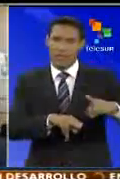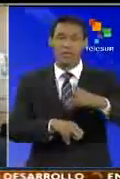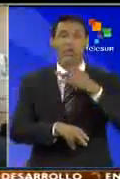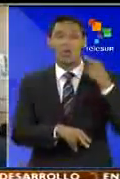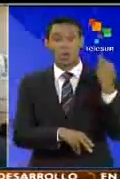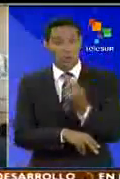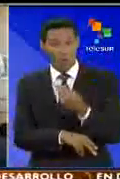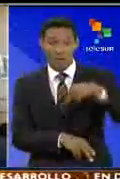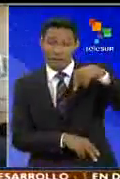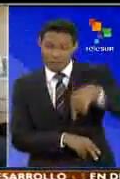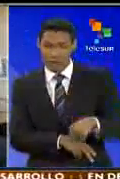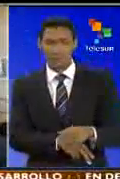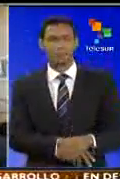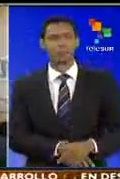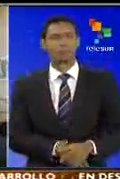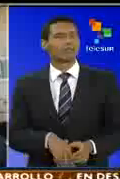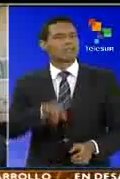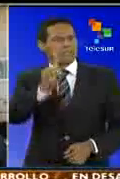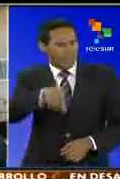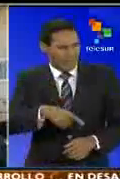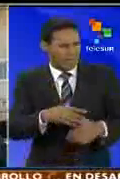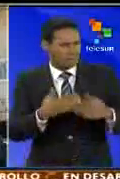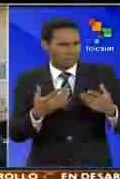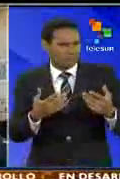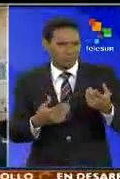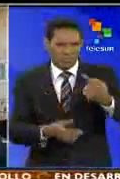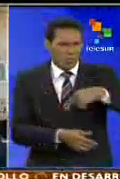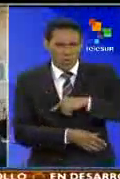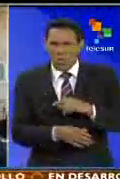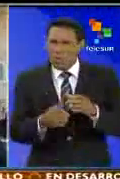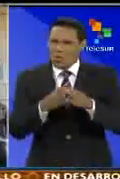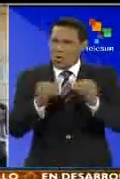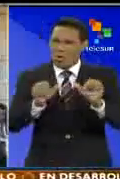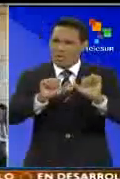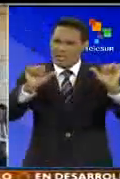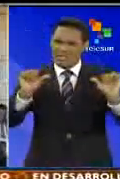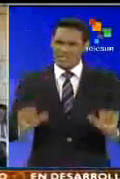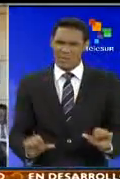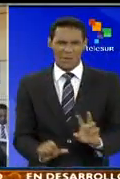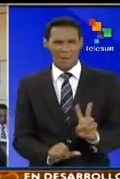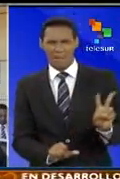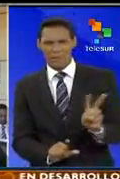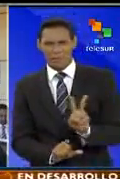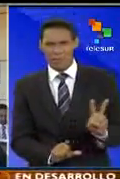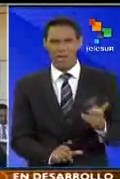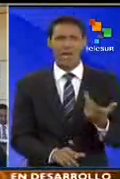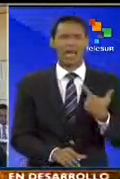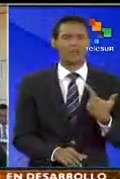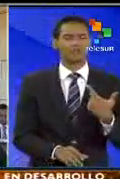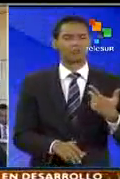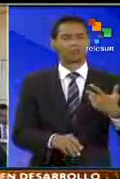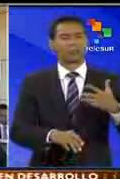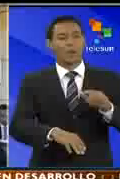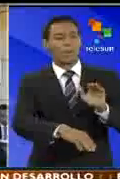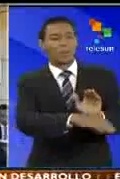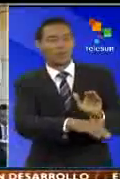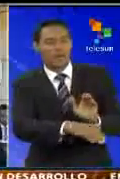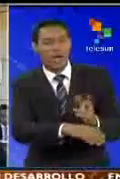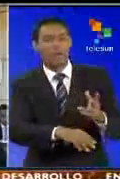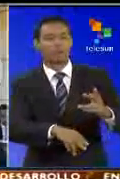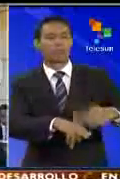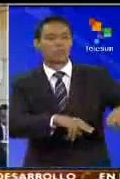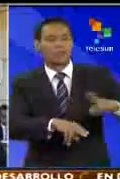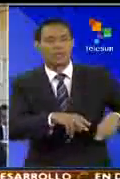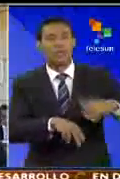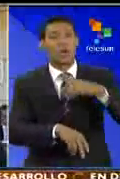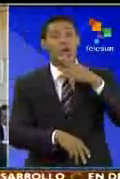adolescentes. Hemos podido pasear por todo el sistema venezolano de protección de niños y niñas y adolescentes, donde